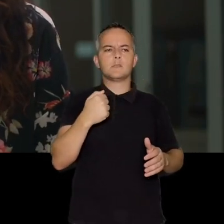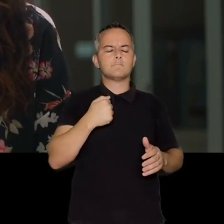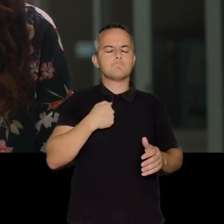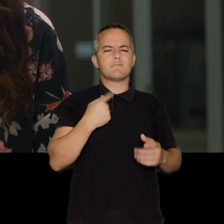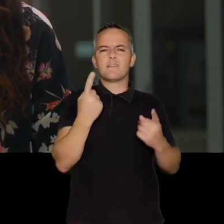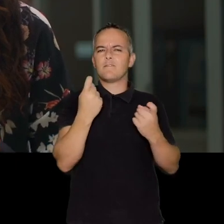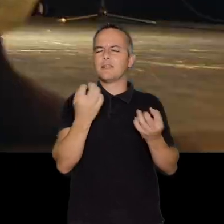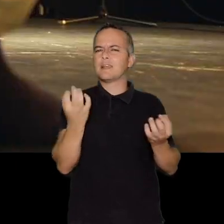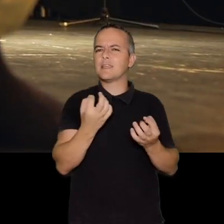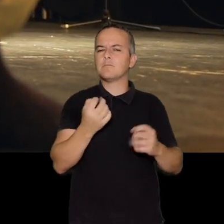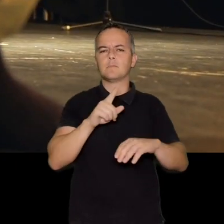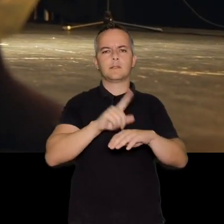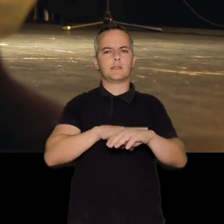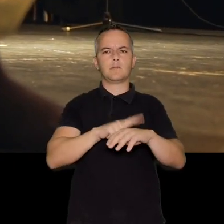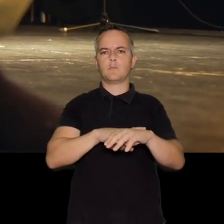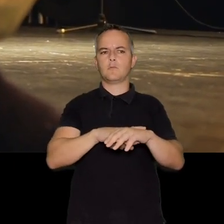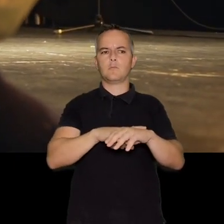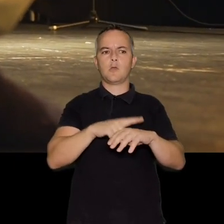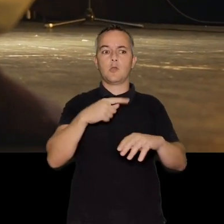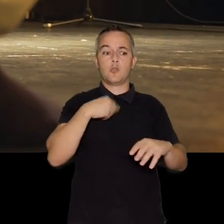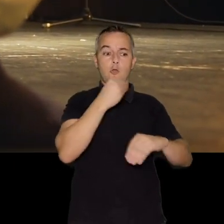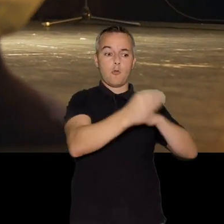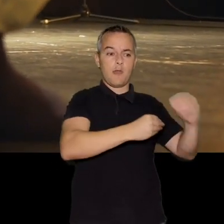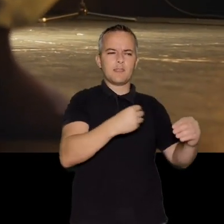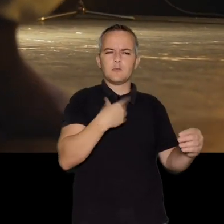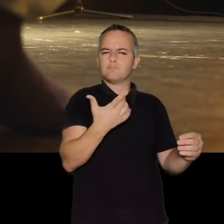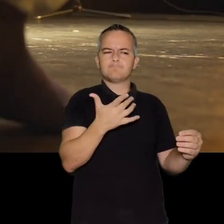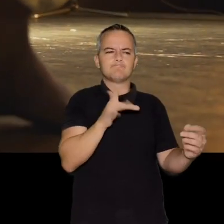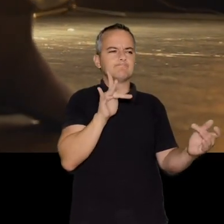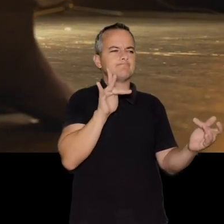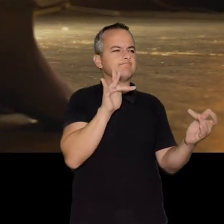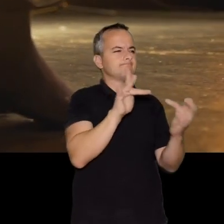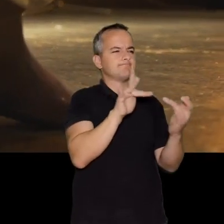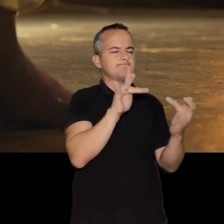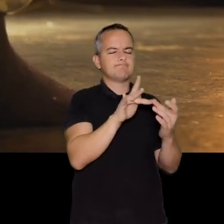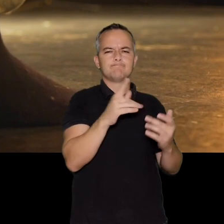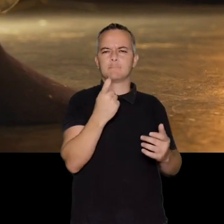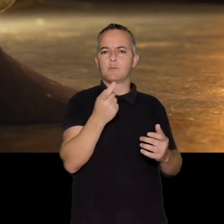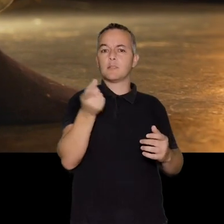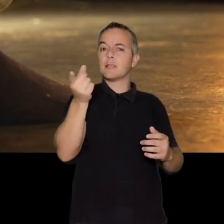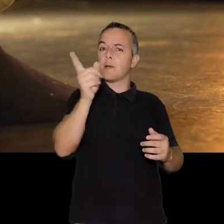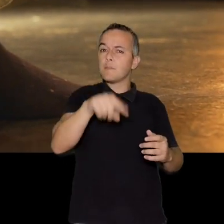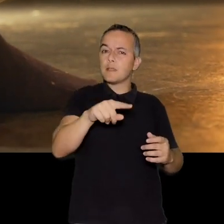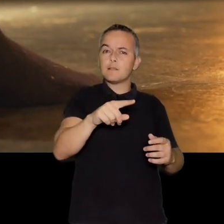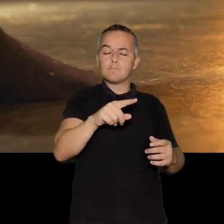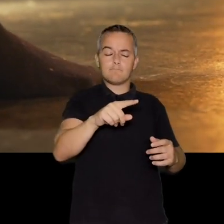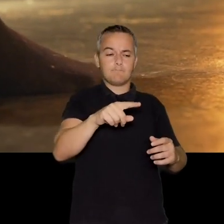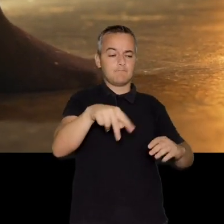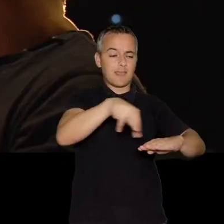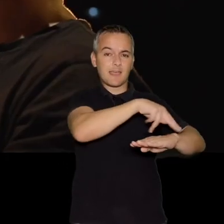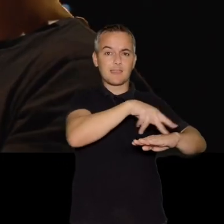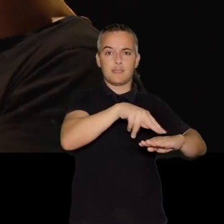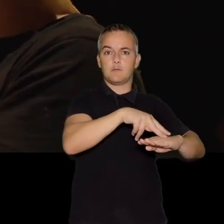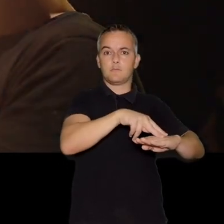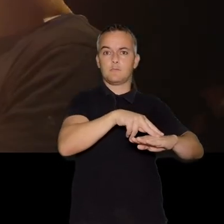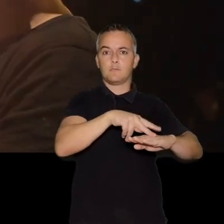yo necesito darme tiempo, necesito conectar con lo que hago y también en escena. Y lo que hemos